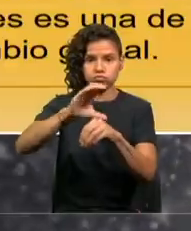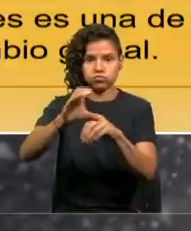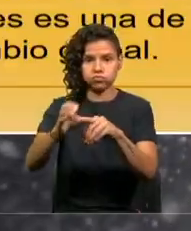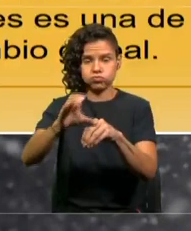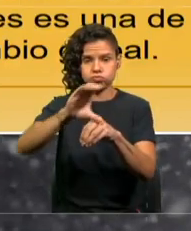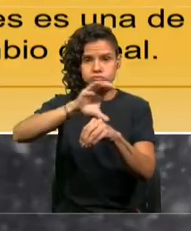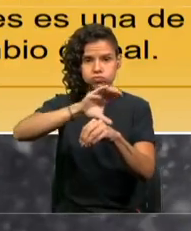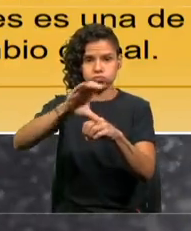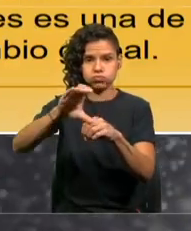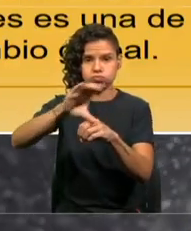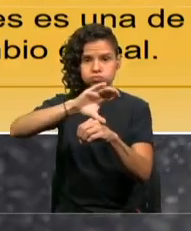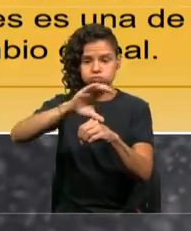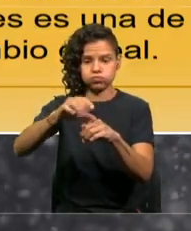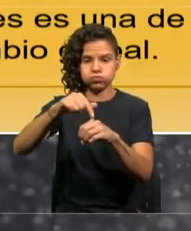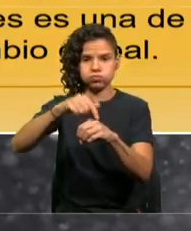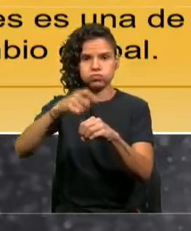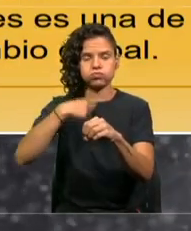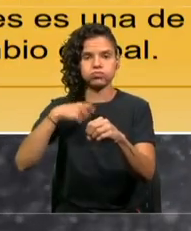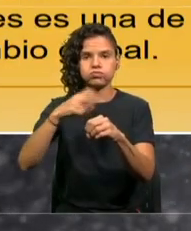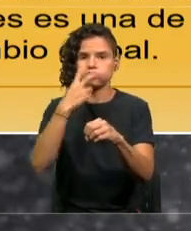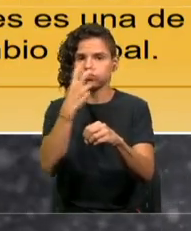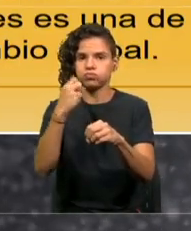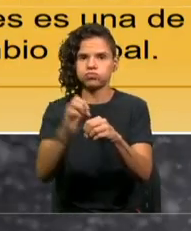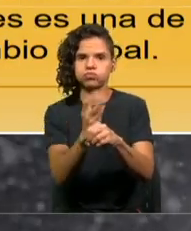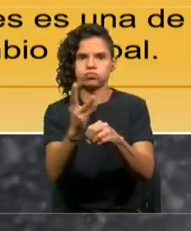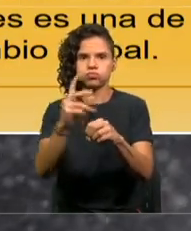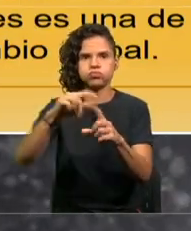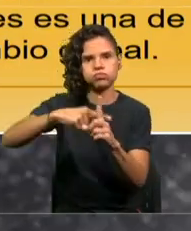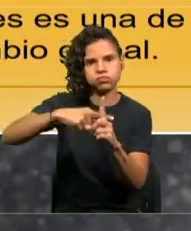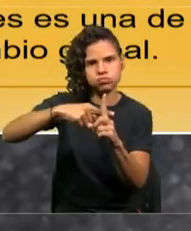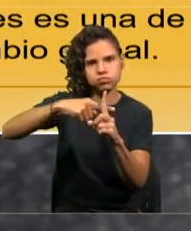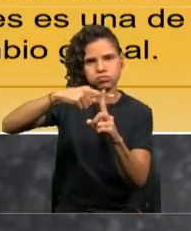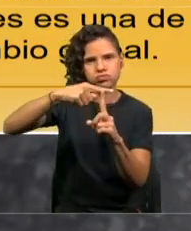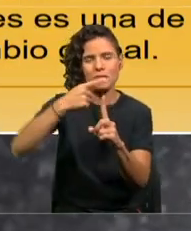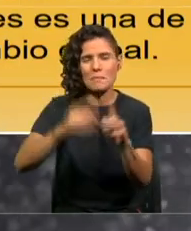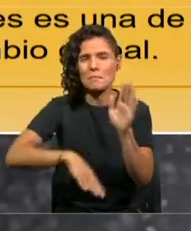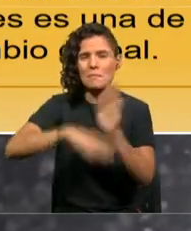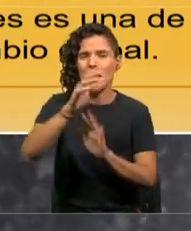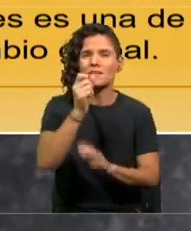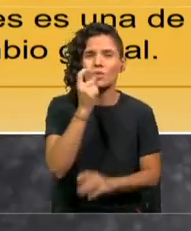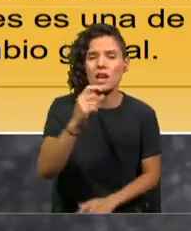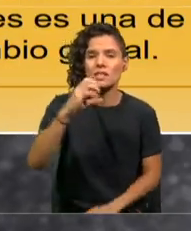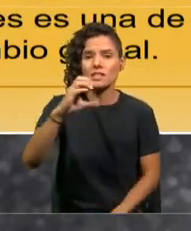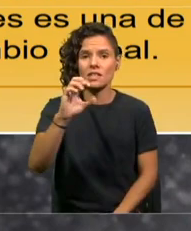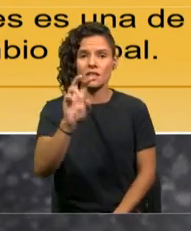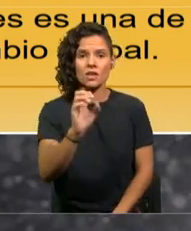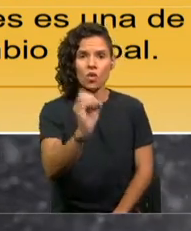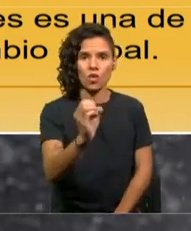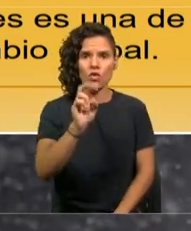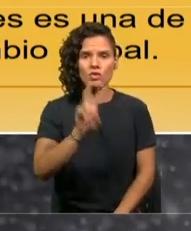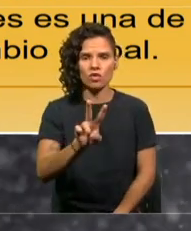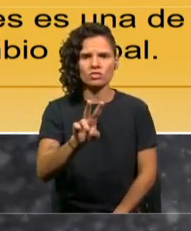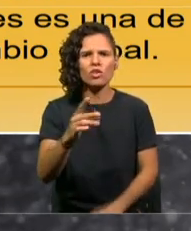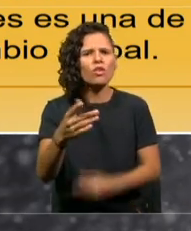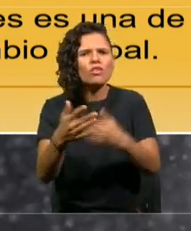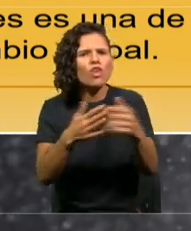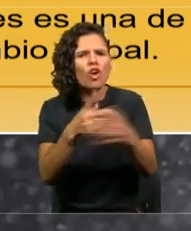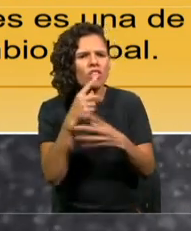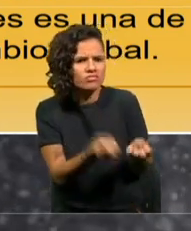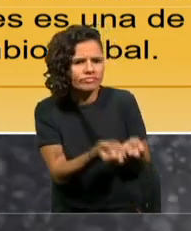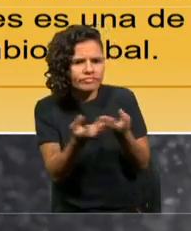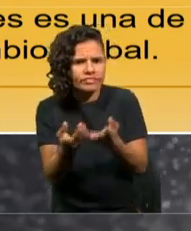dióxido de carbono en la atmósfera, el CO2. Y el CO2 viene principalmente de todo lo que nosotros